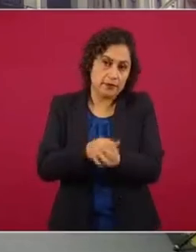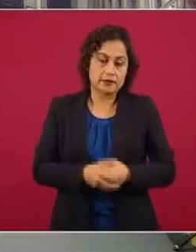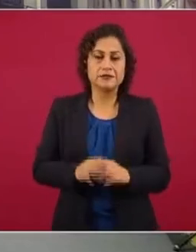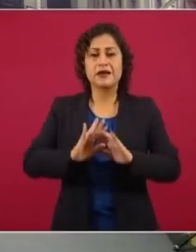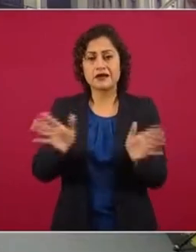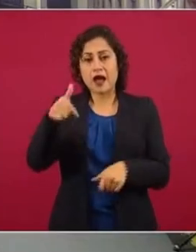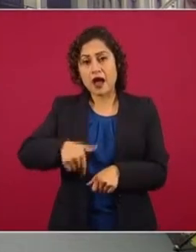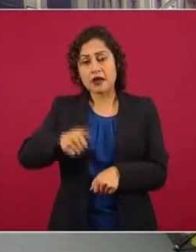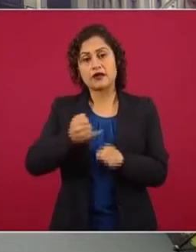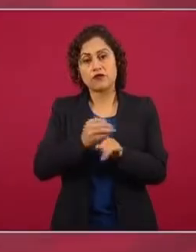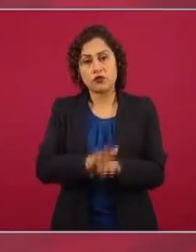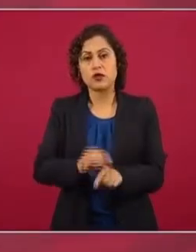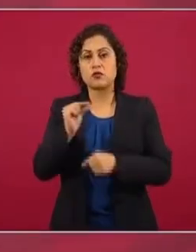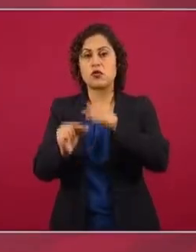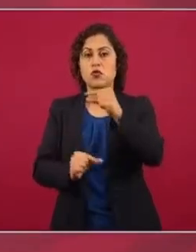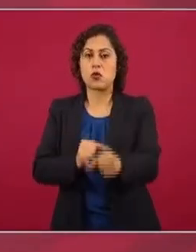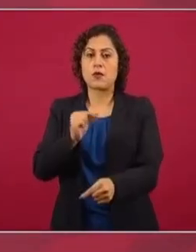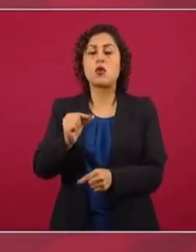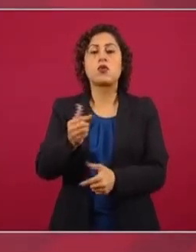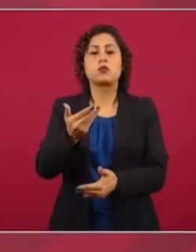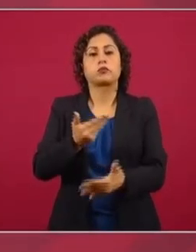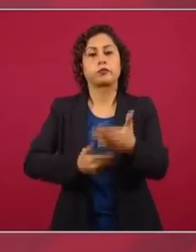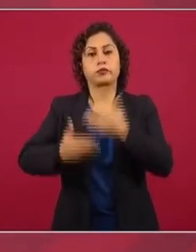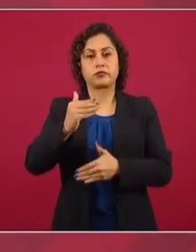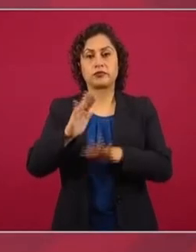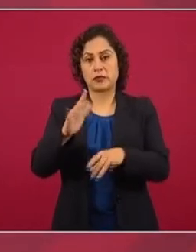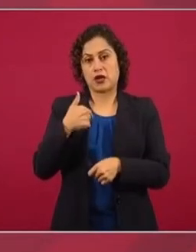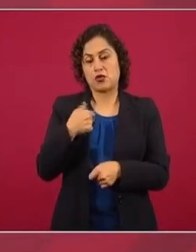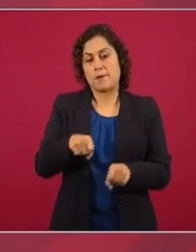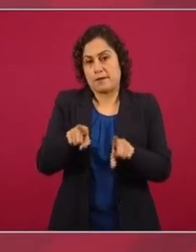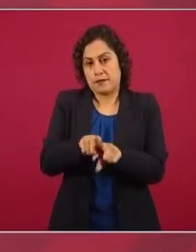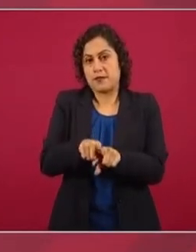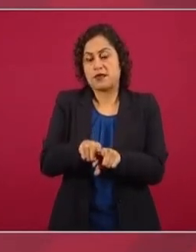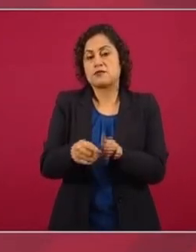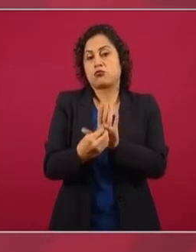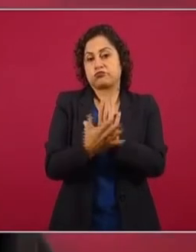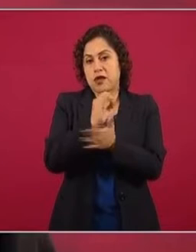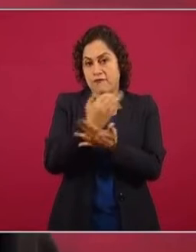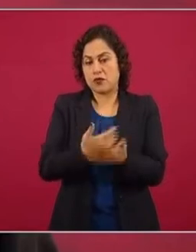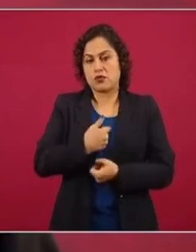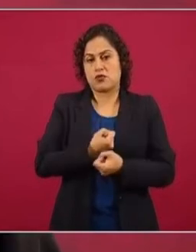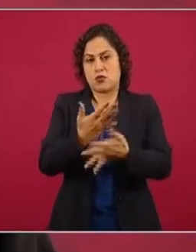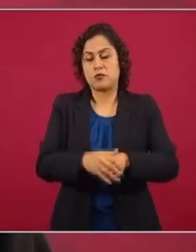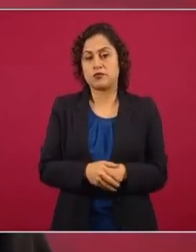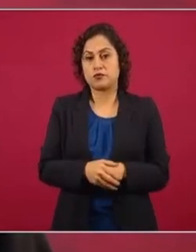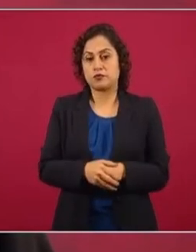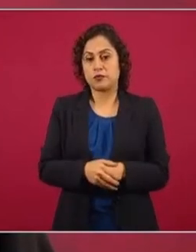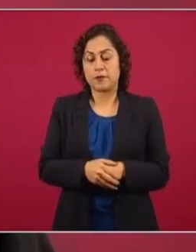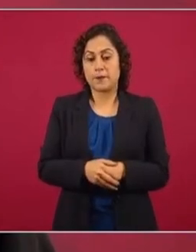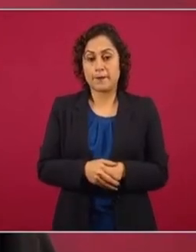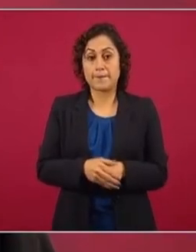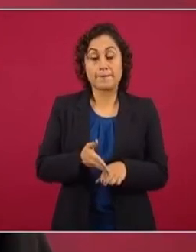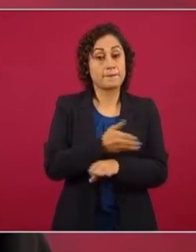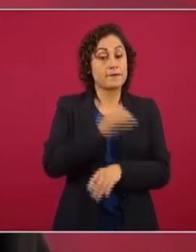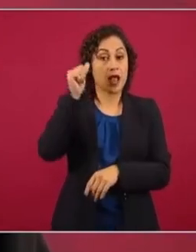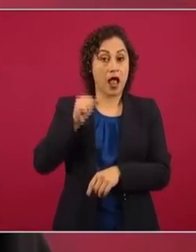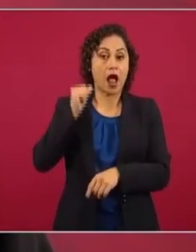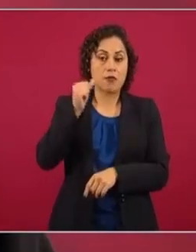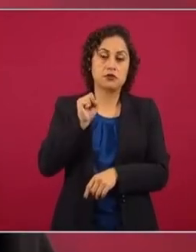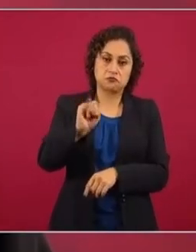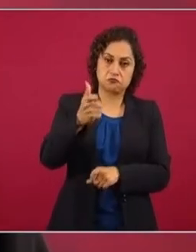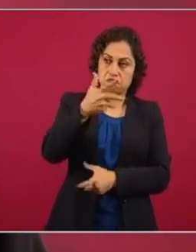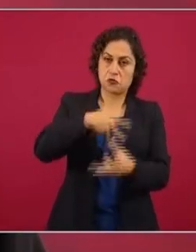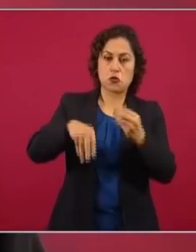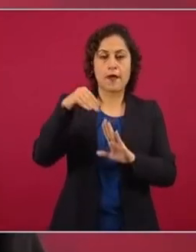Hemos informado de cómo vamos recuperándonos poco a poco, lo dije en el informe, en abril pues cayó la economía,